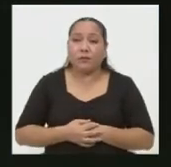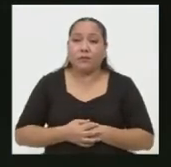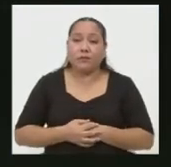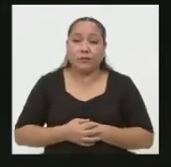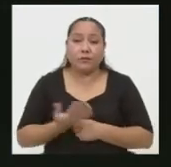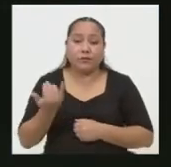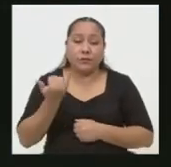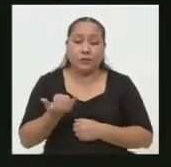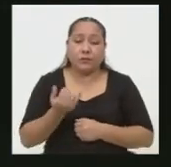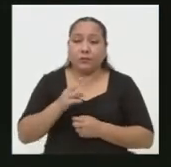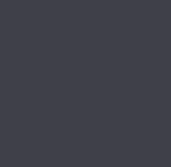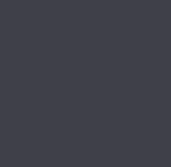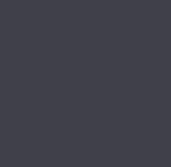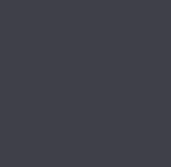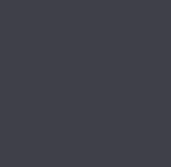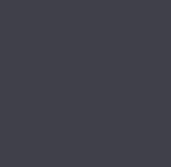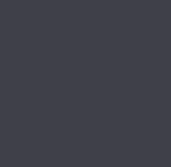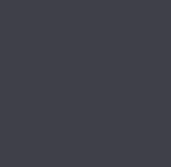Ahora toca la dúplica.